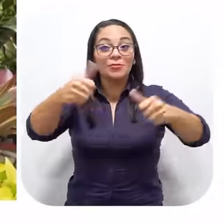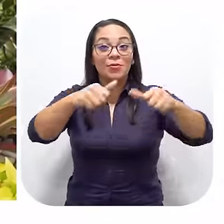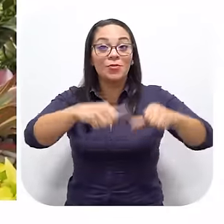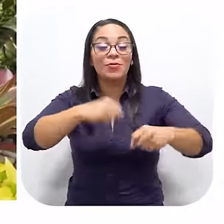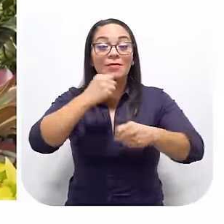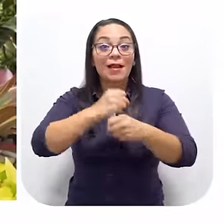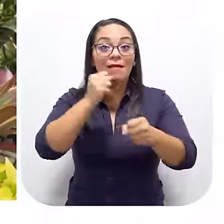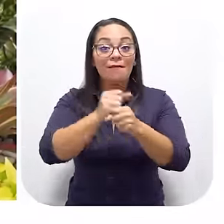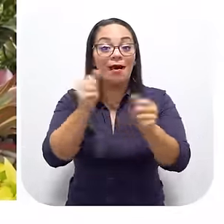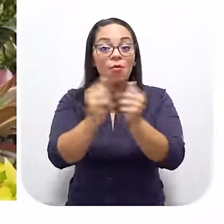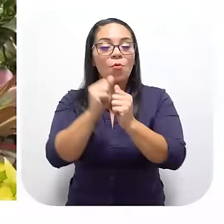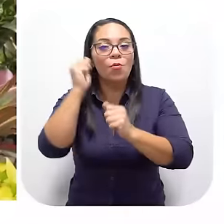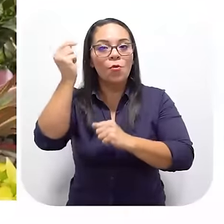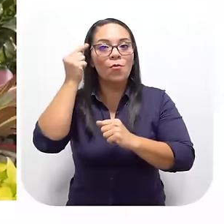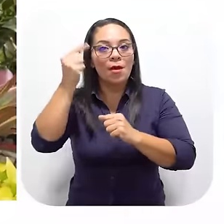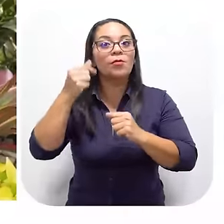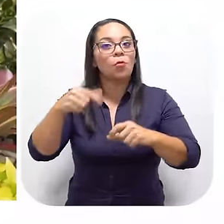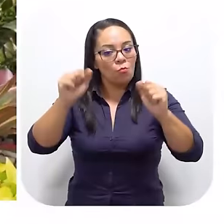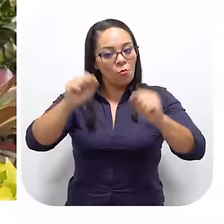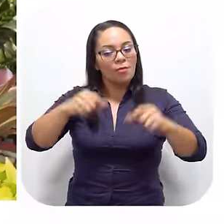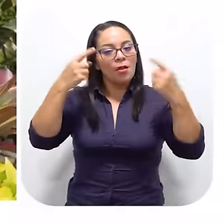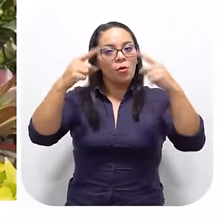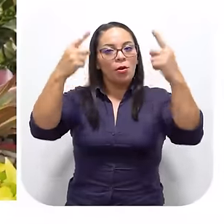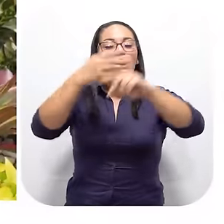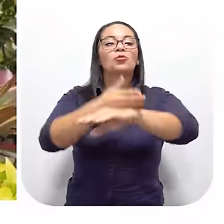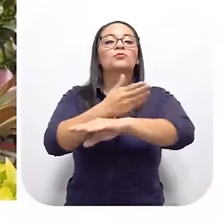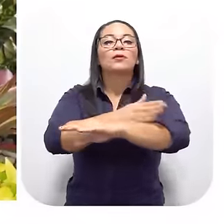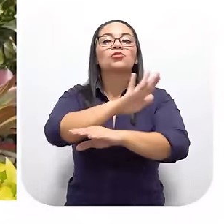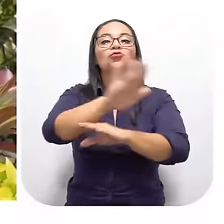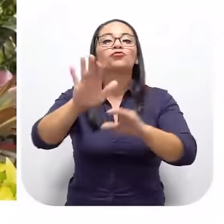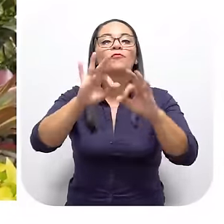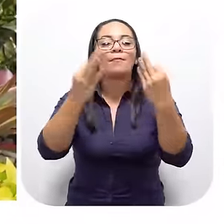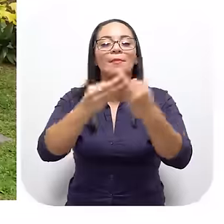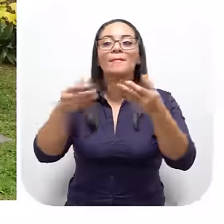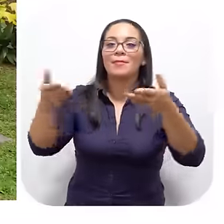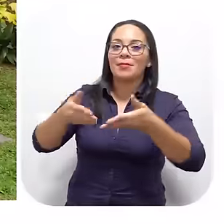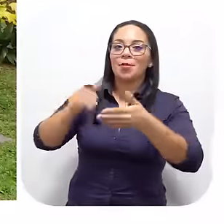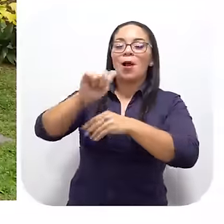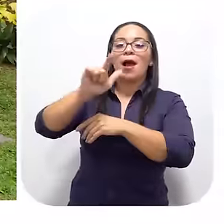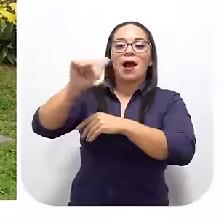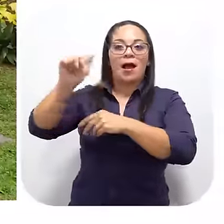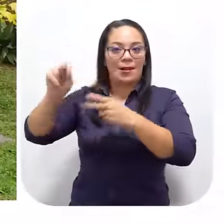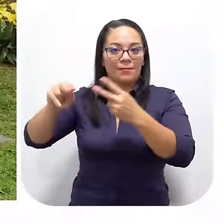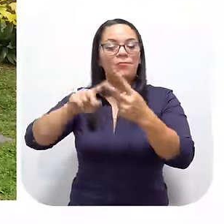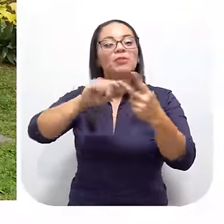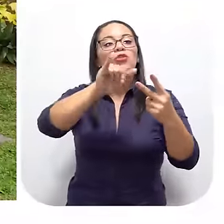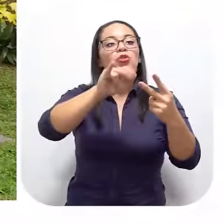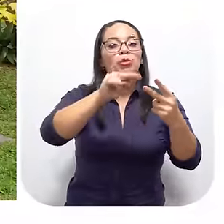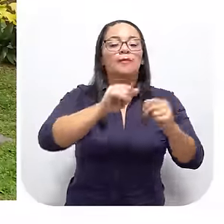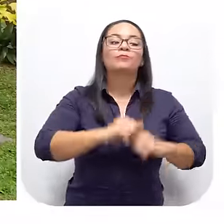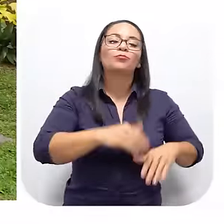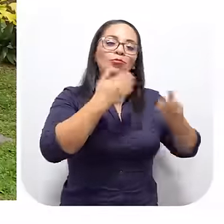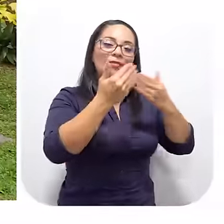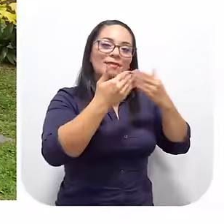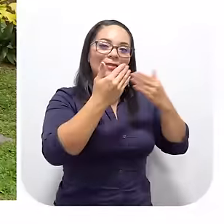las pilas Y trabaja Con el gobierno Para lograr la prosperidad De sus familias Bienvenido Don Alan Bienvenido Don